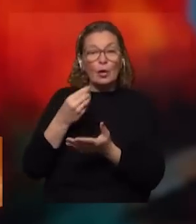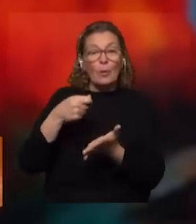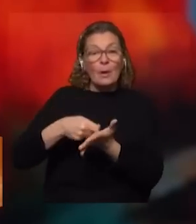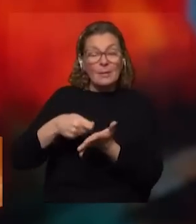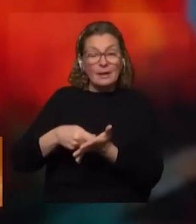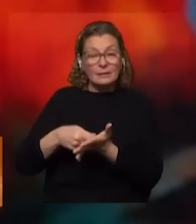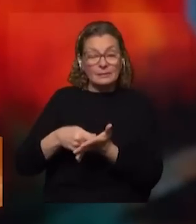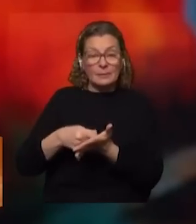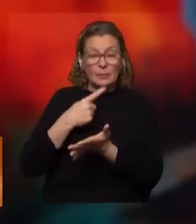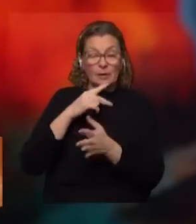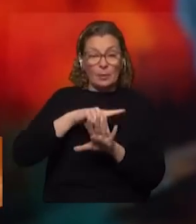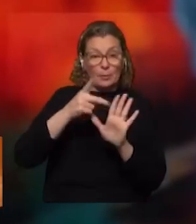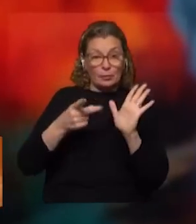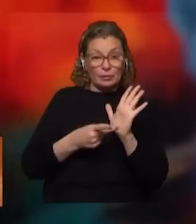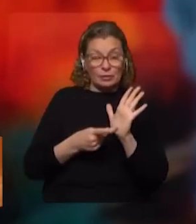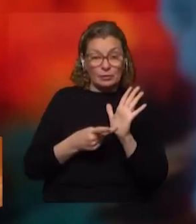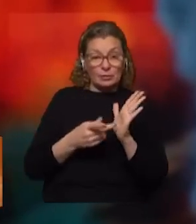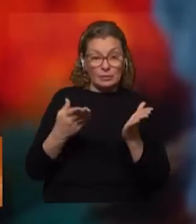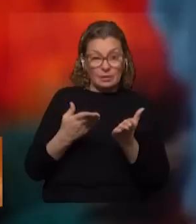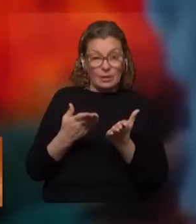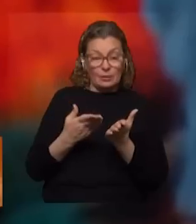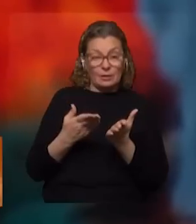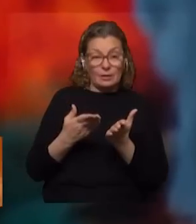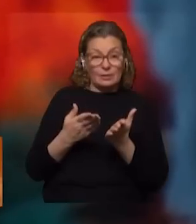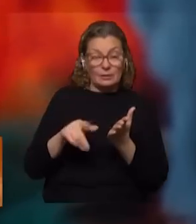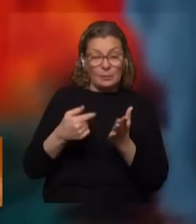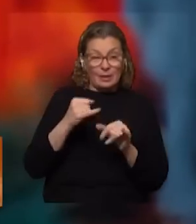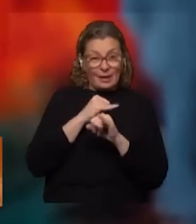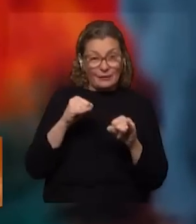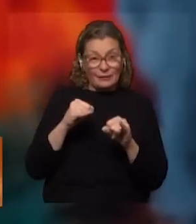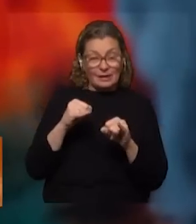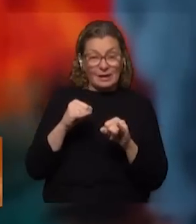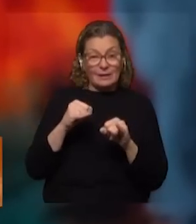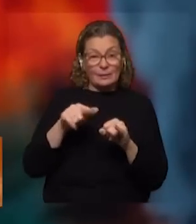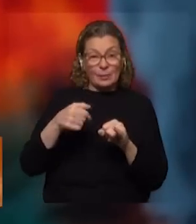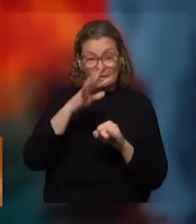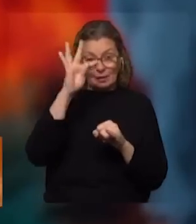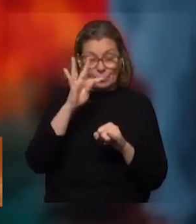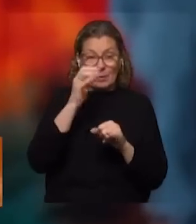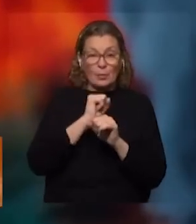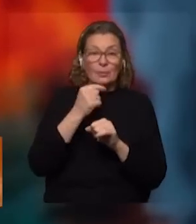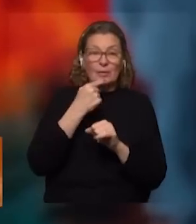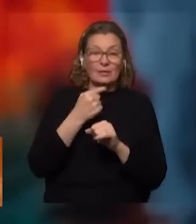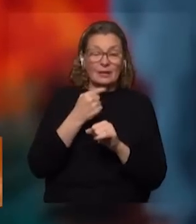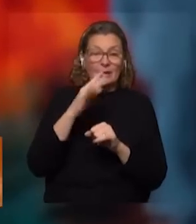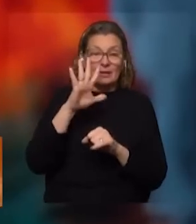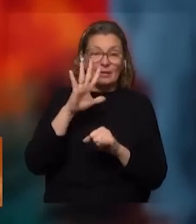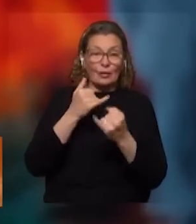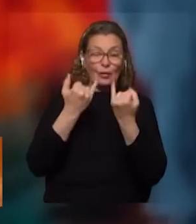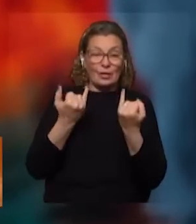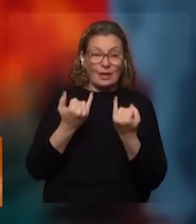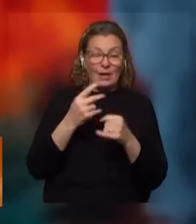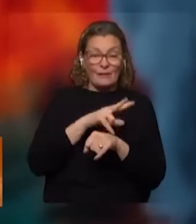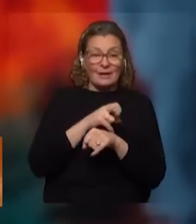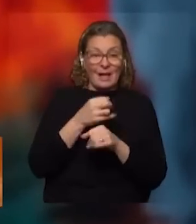pagar este proyecto, que ahora quizás al final de la tecnología podemos terminar con que hace cinco días, mientras la fiscal